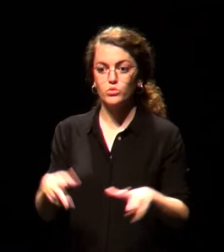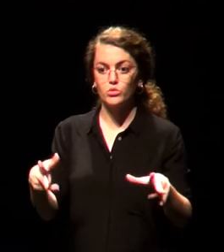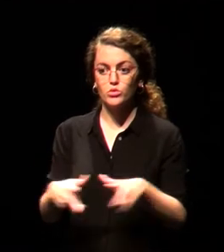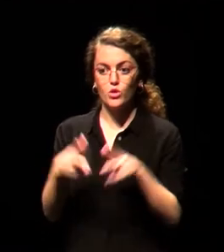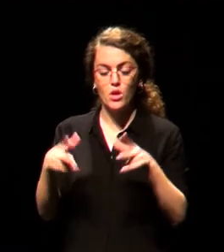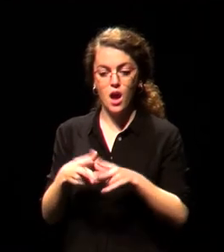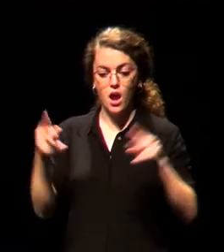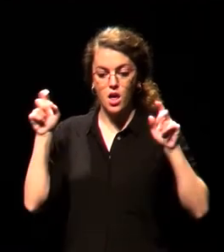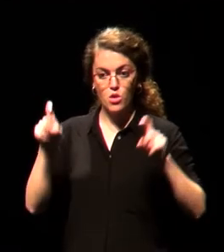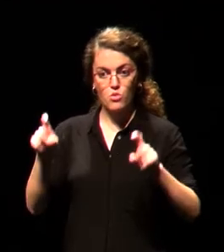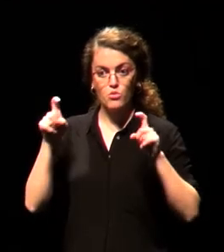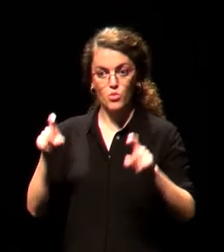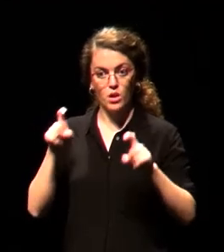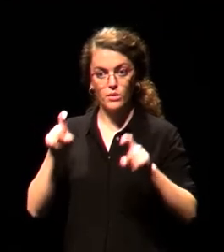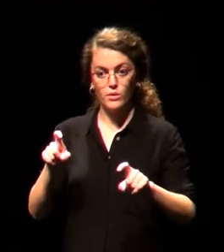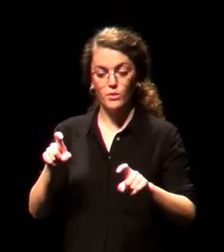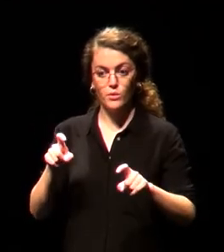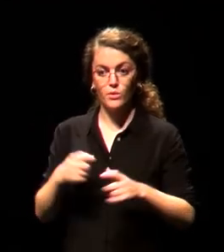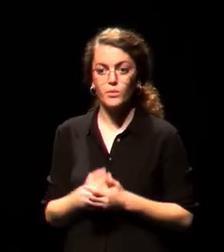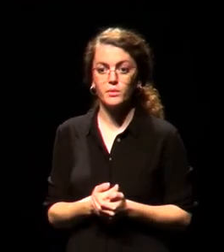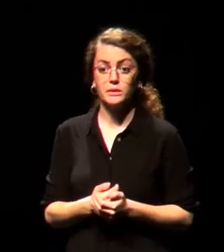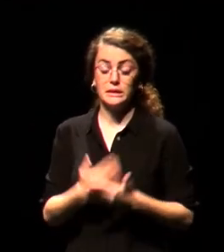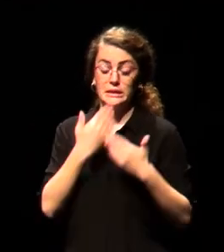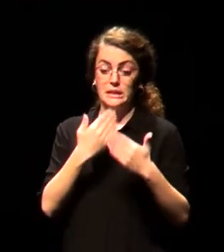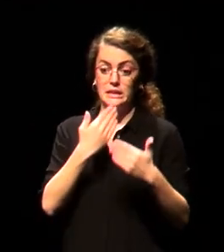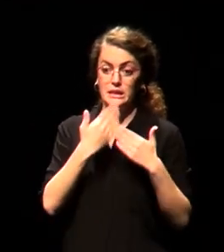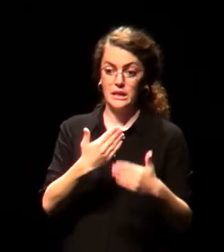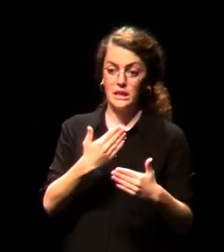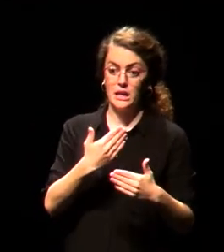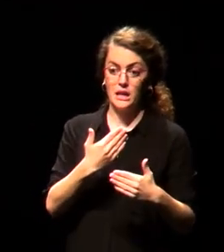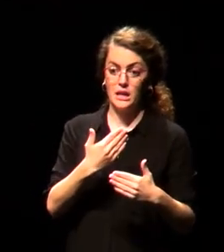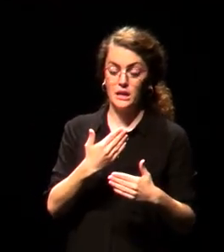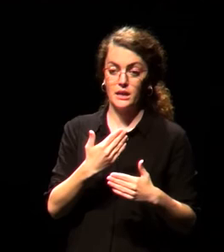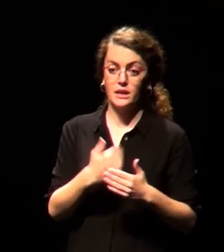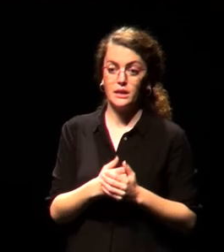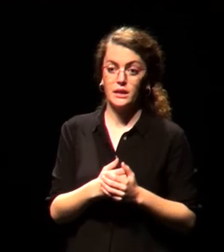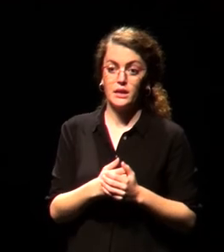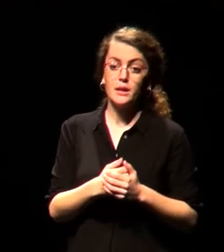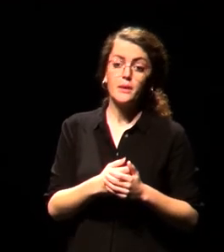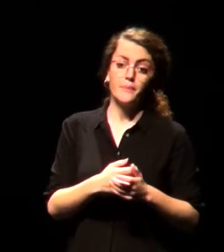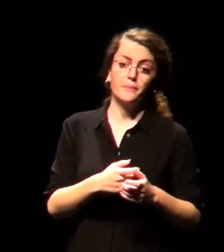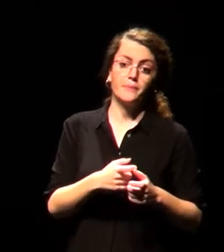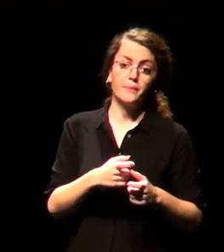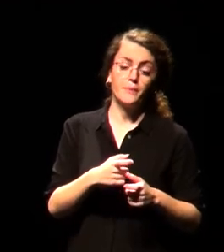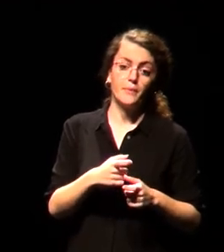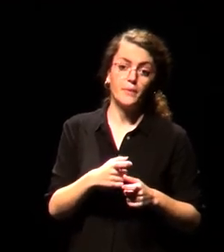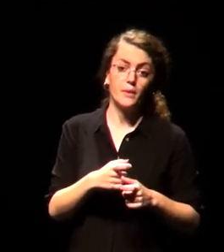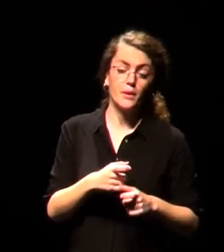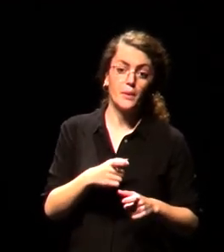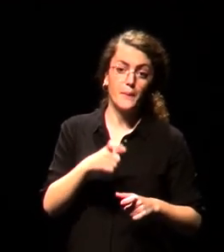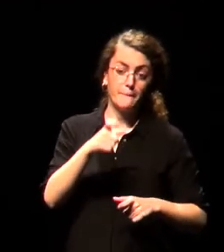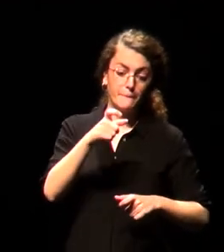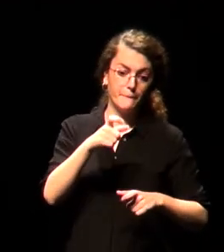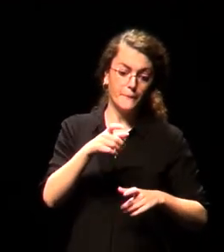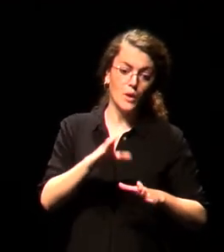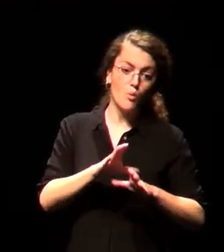organismo, sobre todo a través del trabajo que realizan día a día también las unidades dependientes del